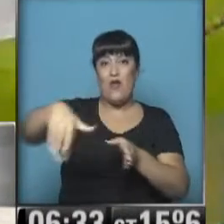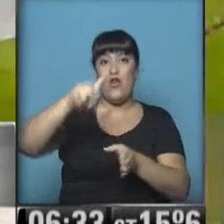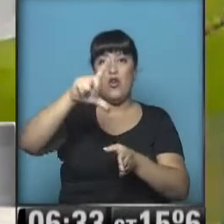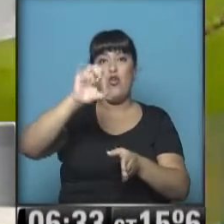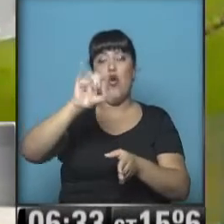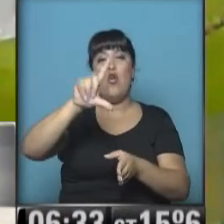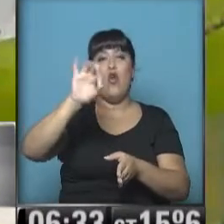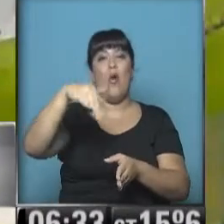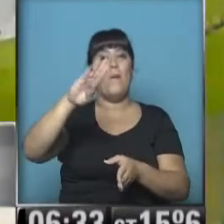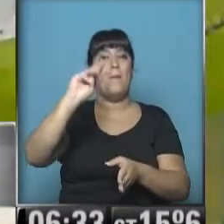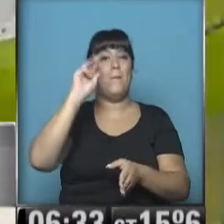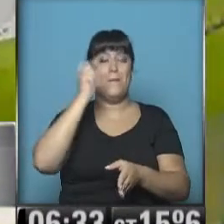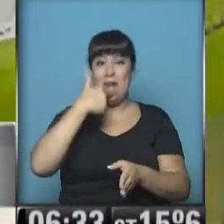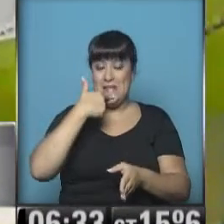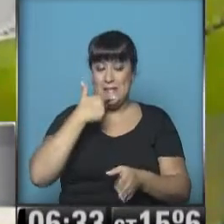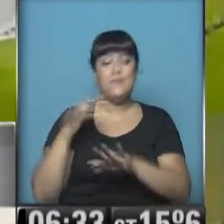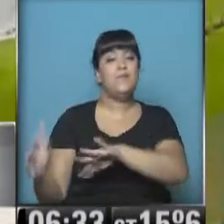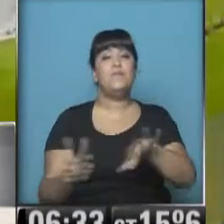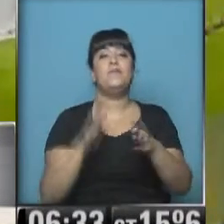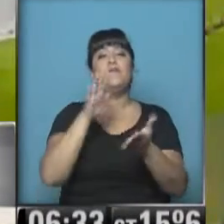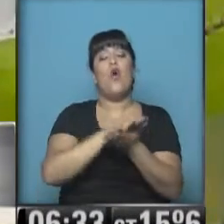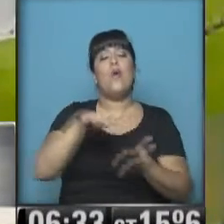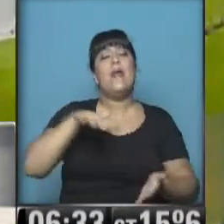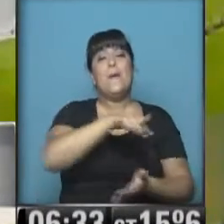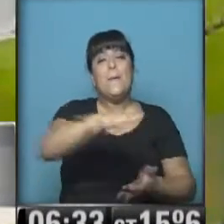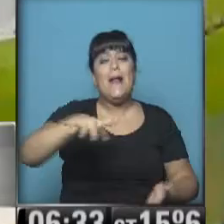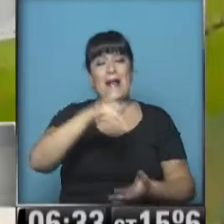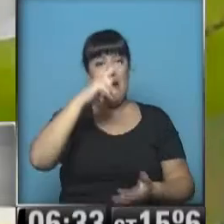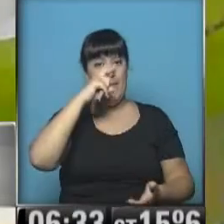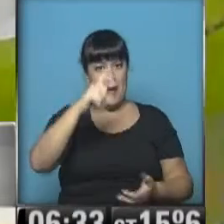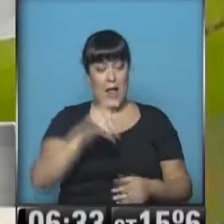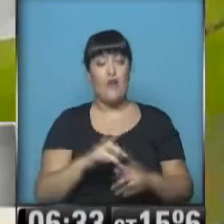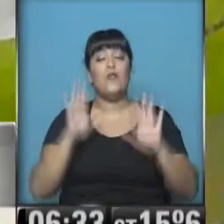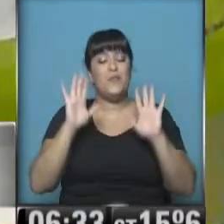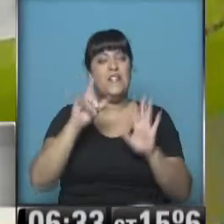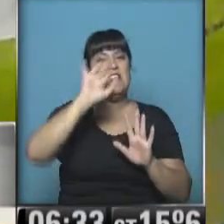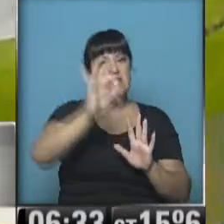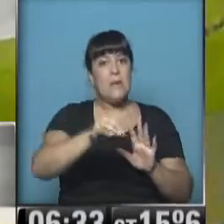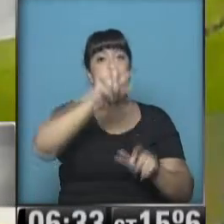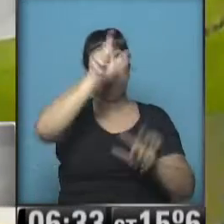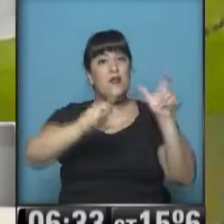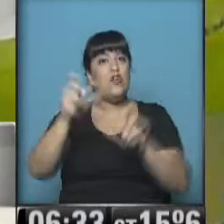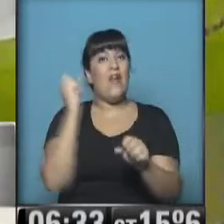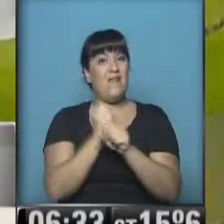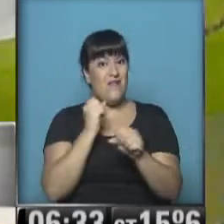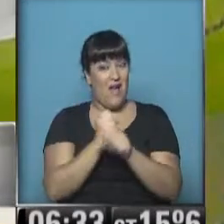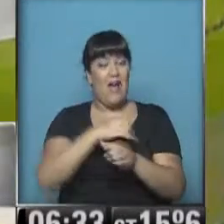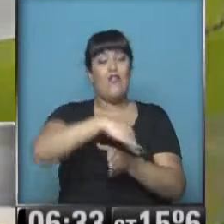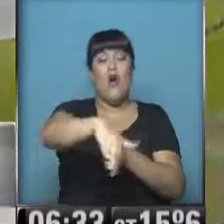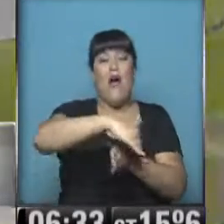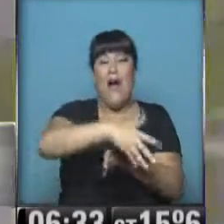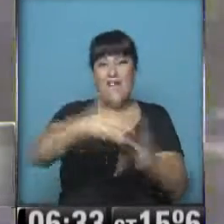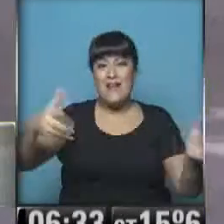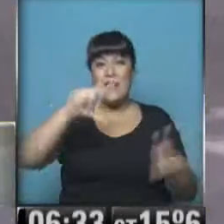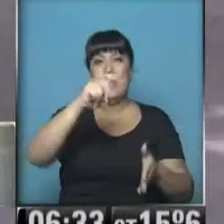Hablando en este caso del barrio de Belgrano, vamos a... Tengan en cuenta que por obras, la reducción de calzada en Avenida Cabildo,